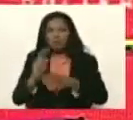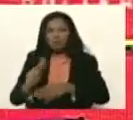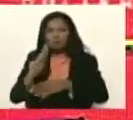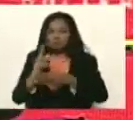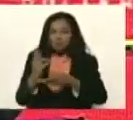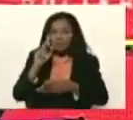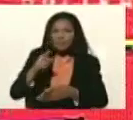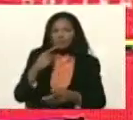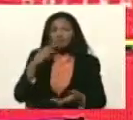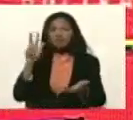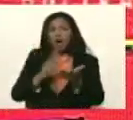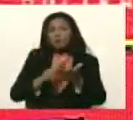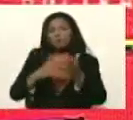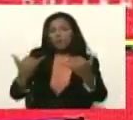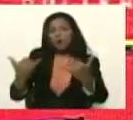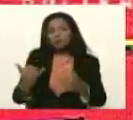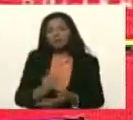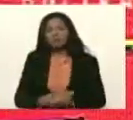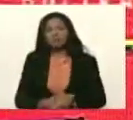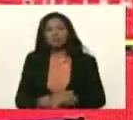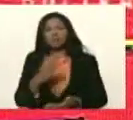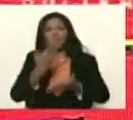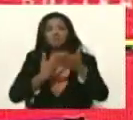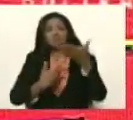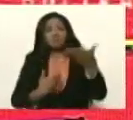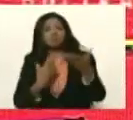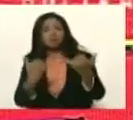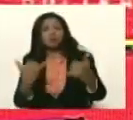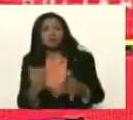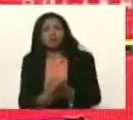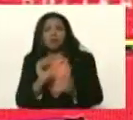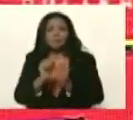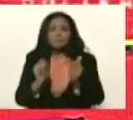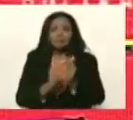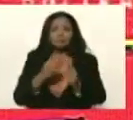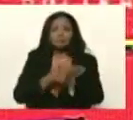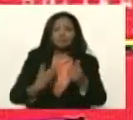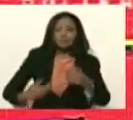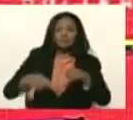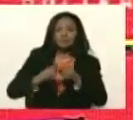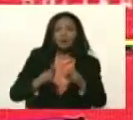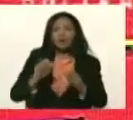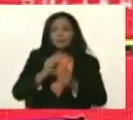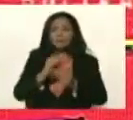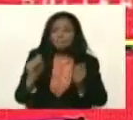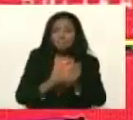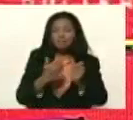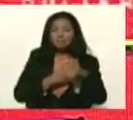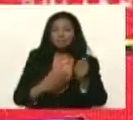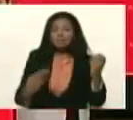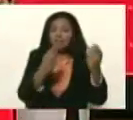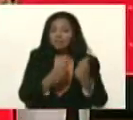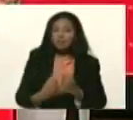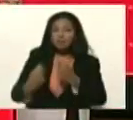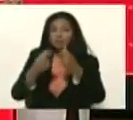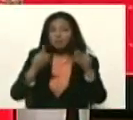entonces, yo voy a aprobar, aquí me está proponiendo, la vicepresidenta ejecutiva, y el vicepresidente de economía,